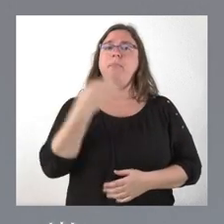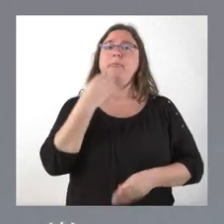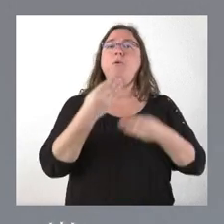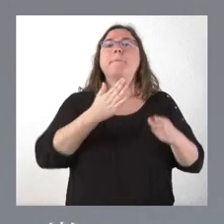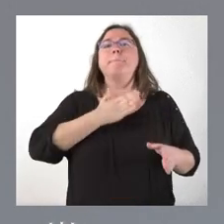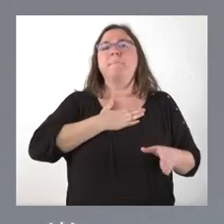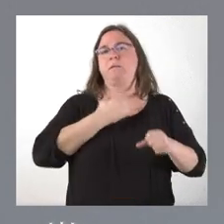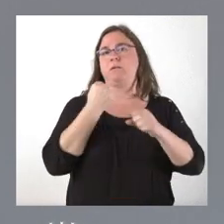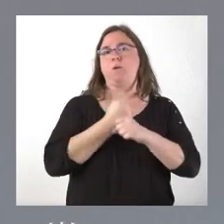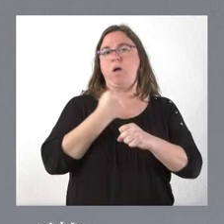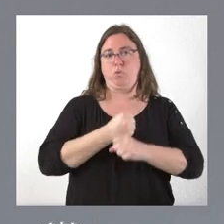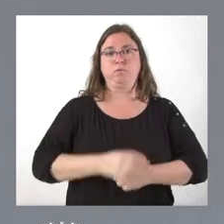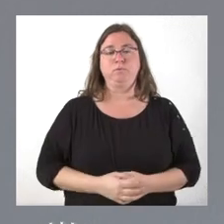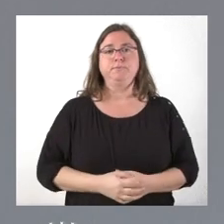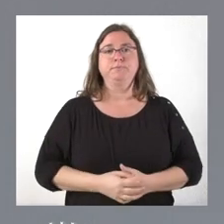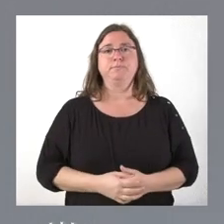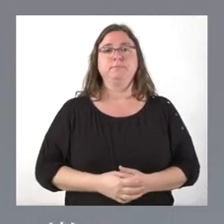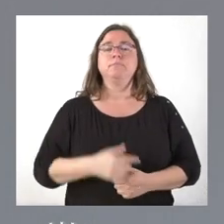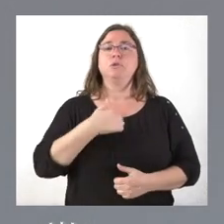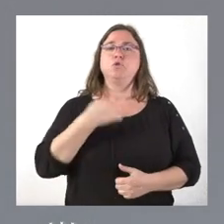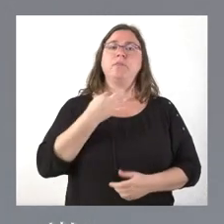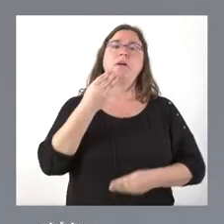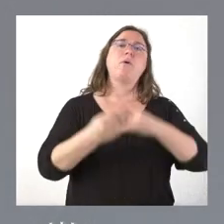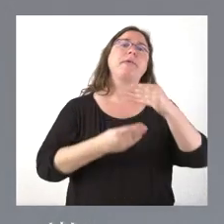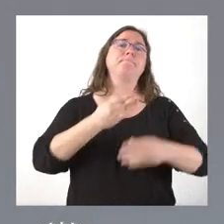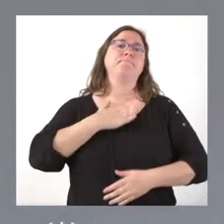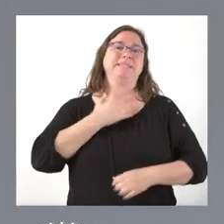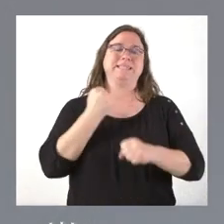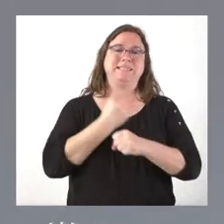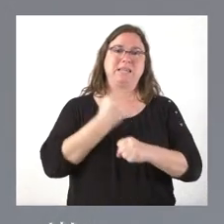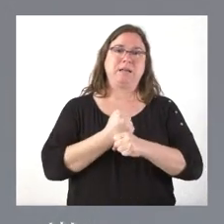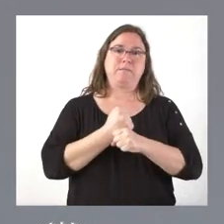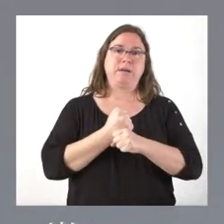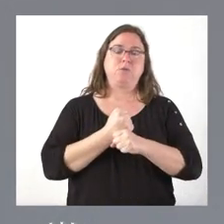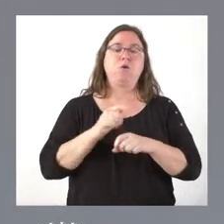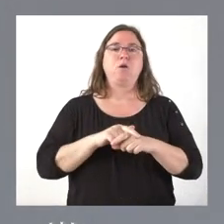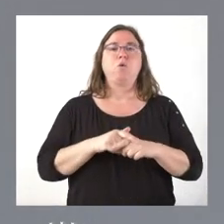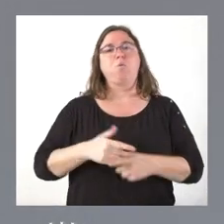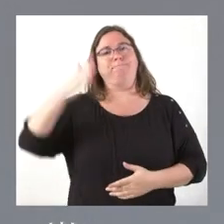trabajo. Y yo tengo que hacer mi trabajo al frente de la Consejería de Cultura.